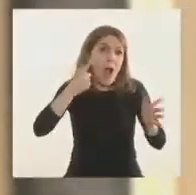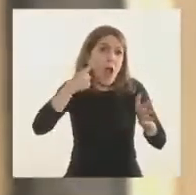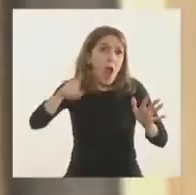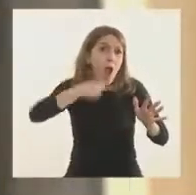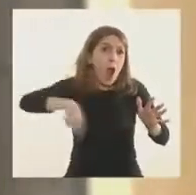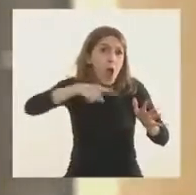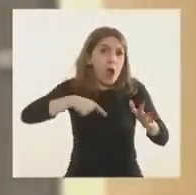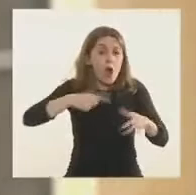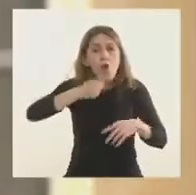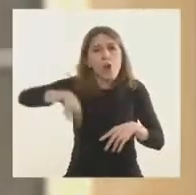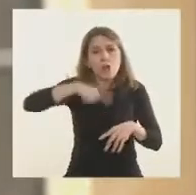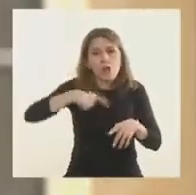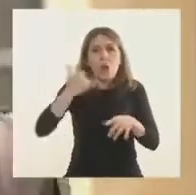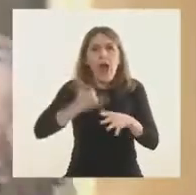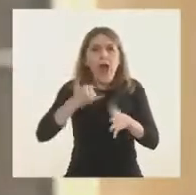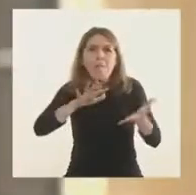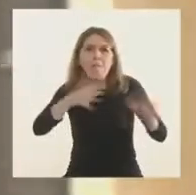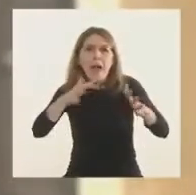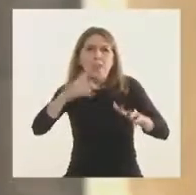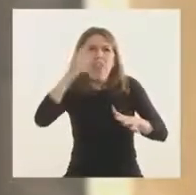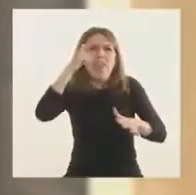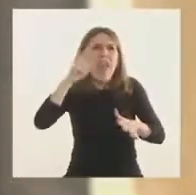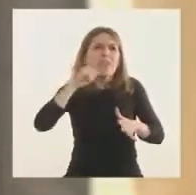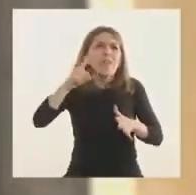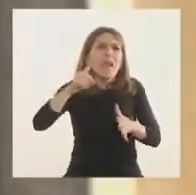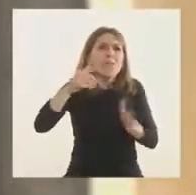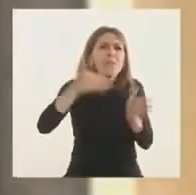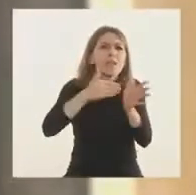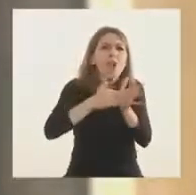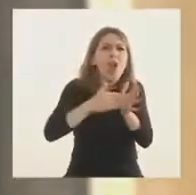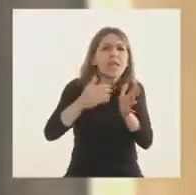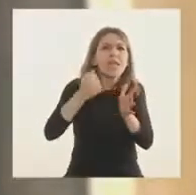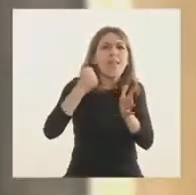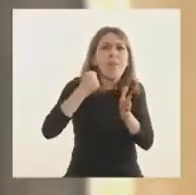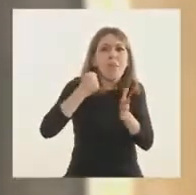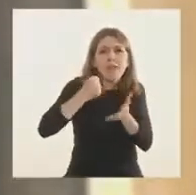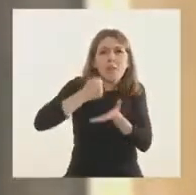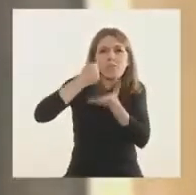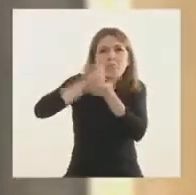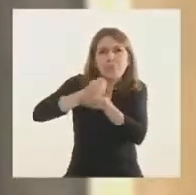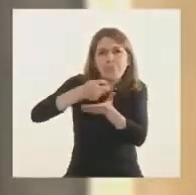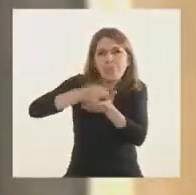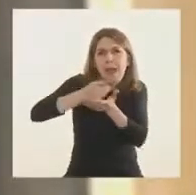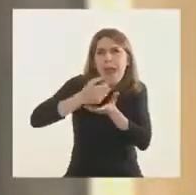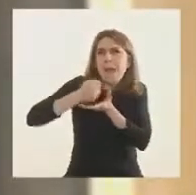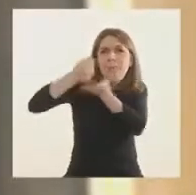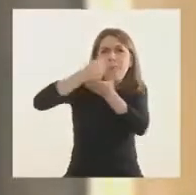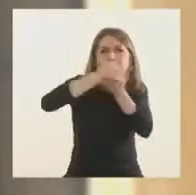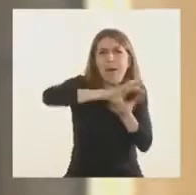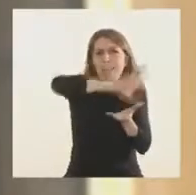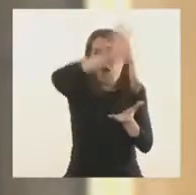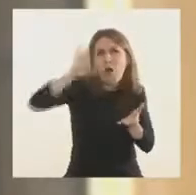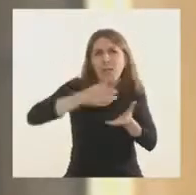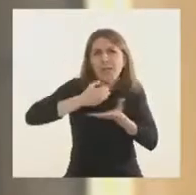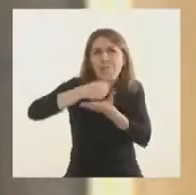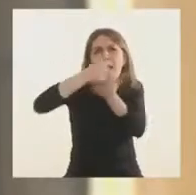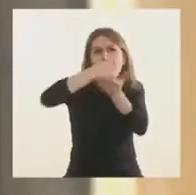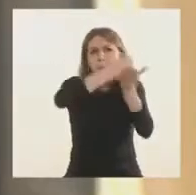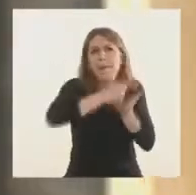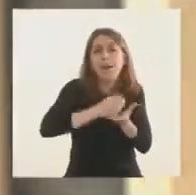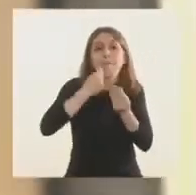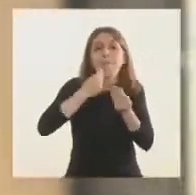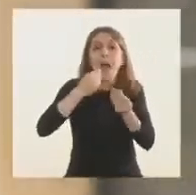logrado. Hemos invertido más de 10 mil millones de pesos en toda la Argentina, el interior del país, tratando de llevar soluciones